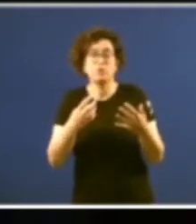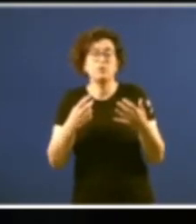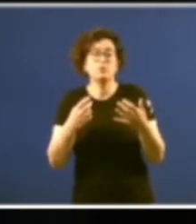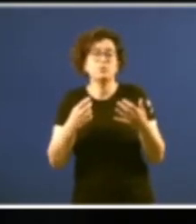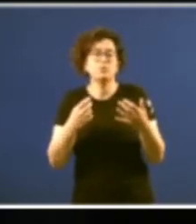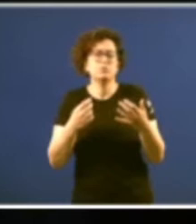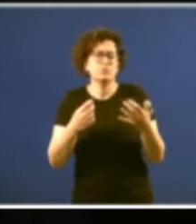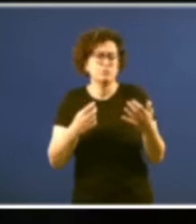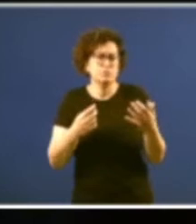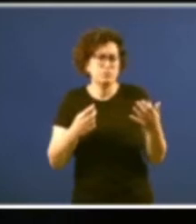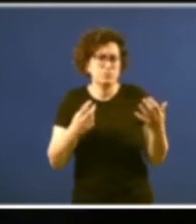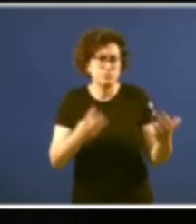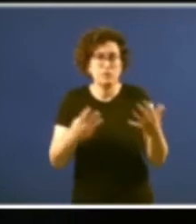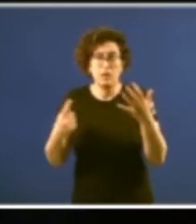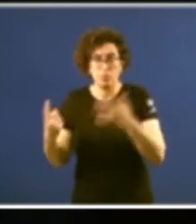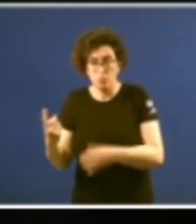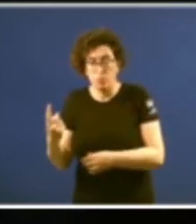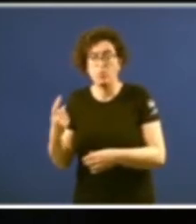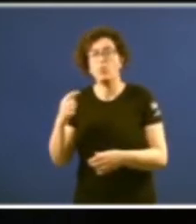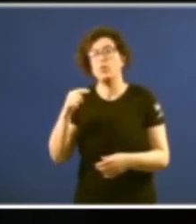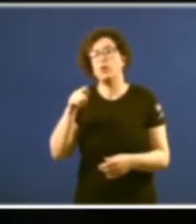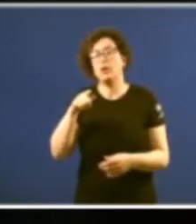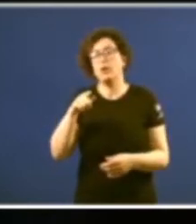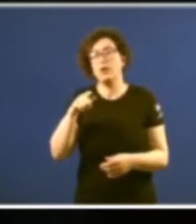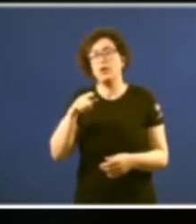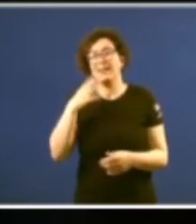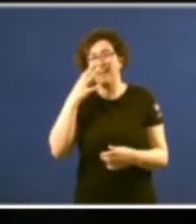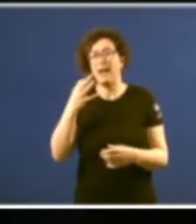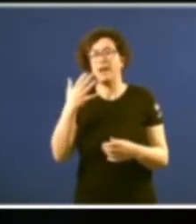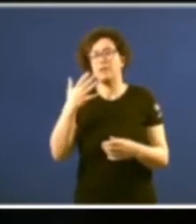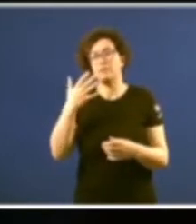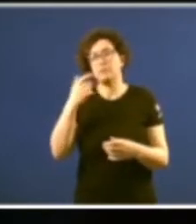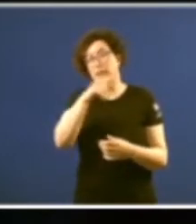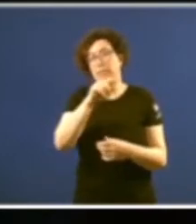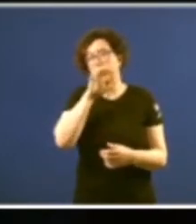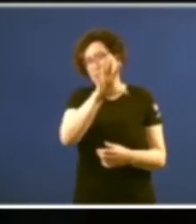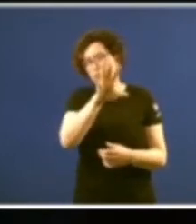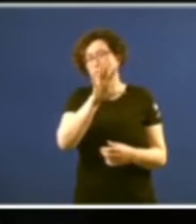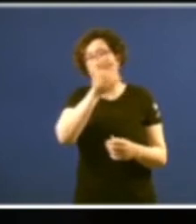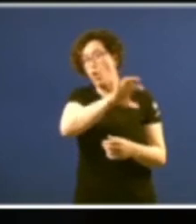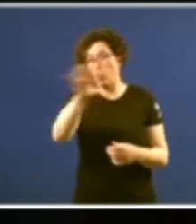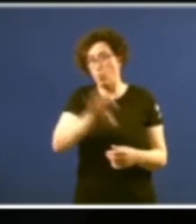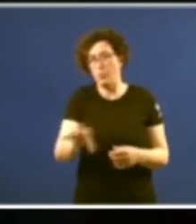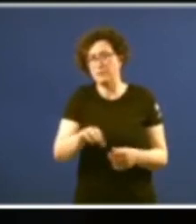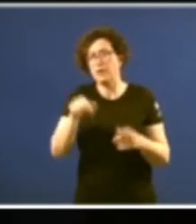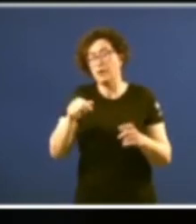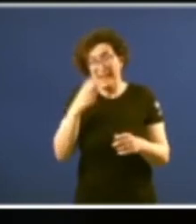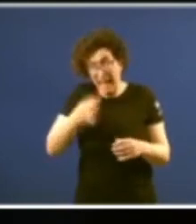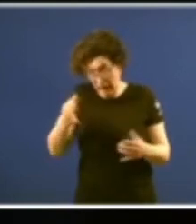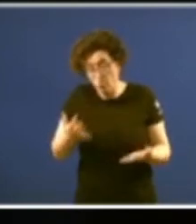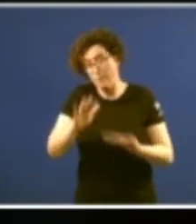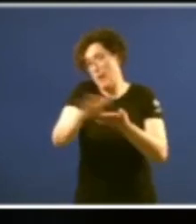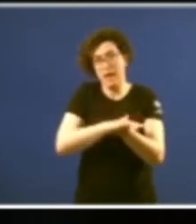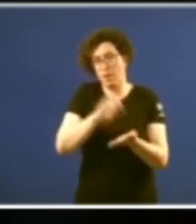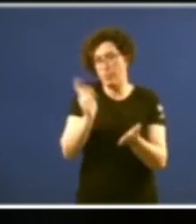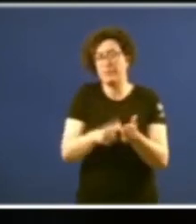seguramente titularíamos a cinco pero a cinco columnas a toda a plana pero así é como quedou unha nosa historia Galicia